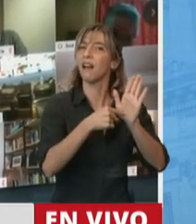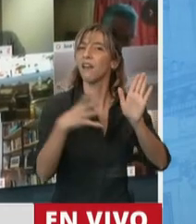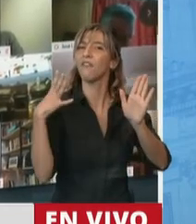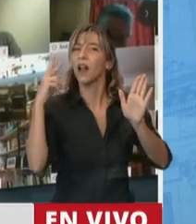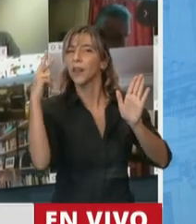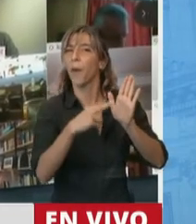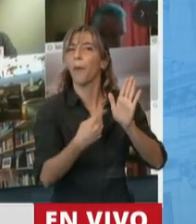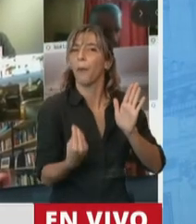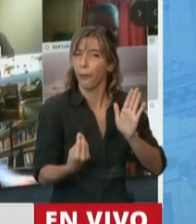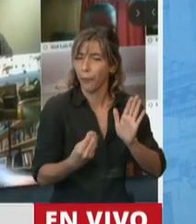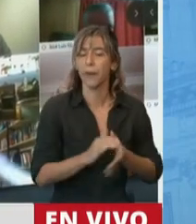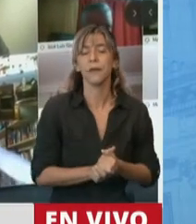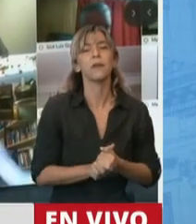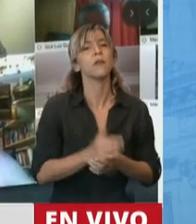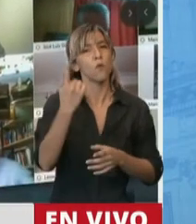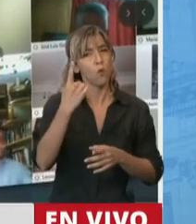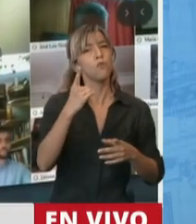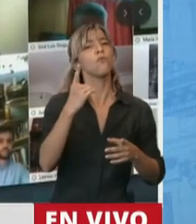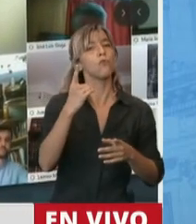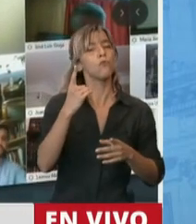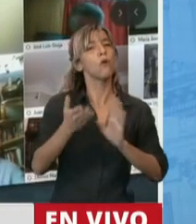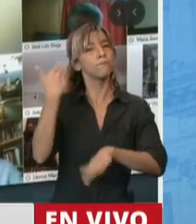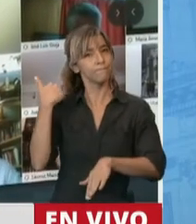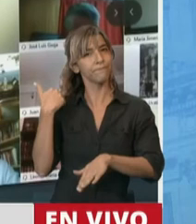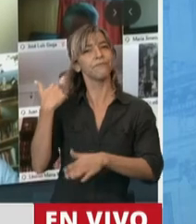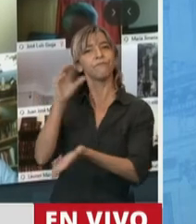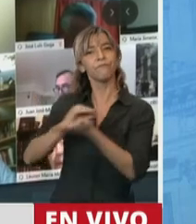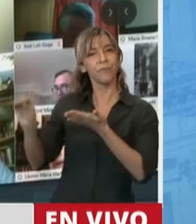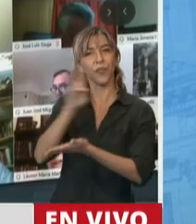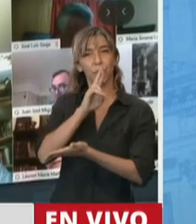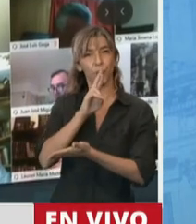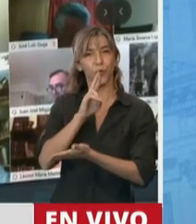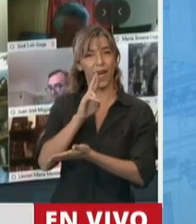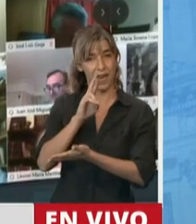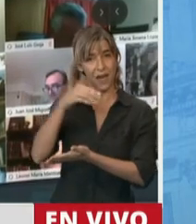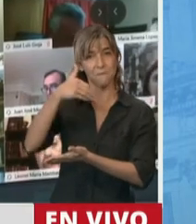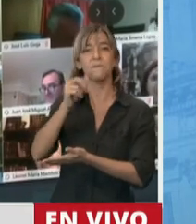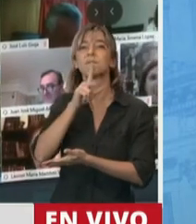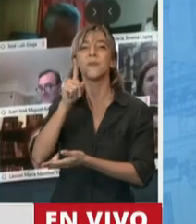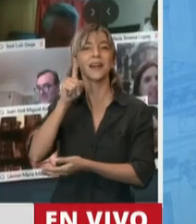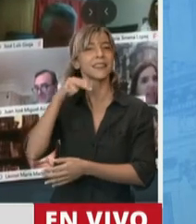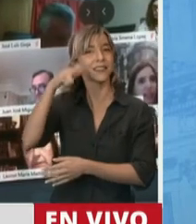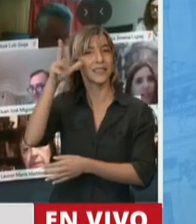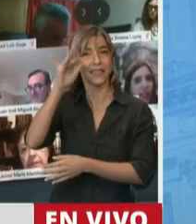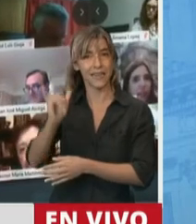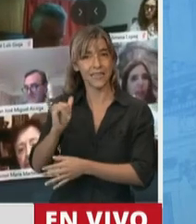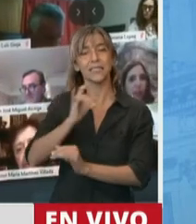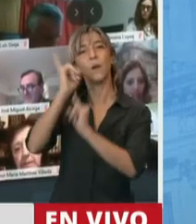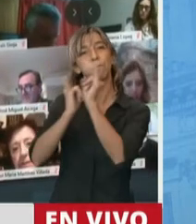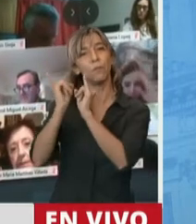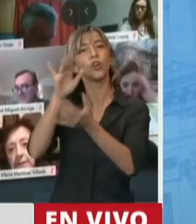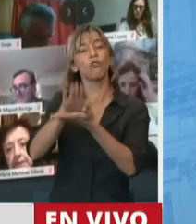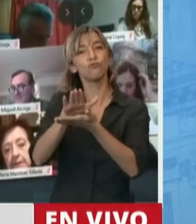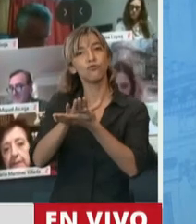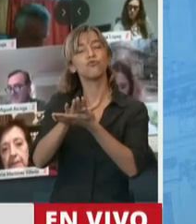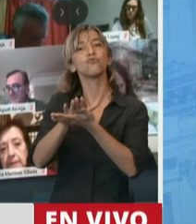ver con una propuesta que había hecho la diputada que me precedió, Dolores Martínez, que tenía que ver con la promoción